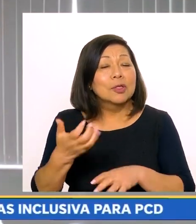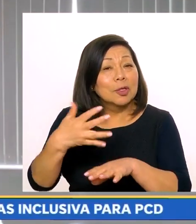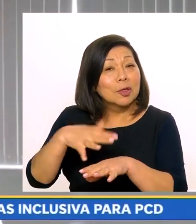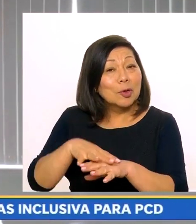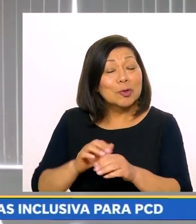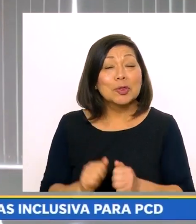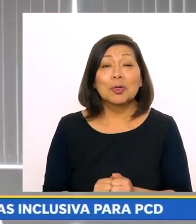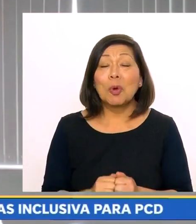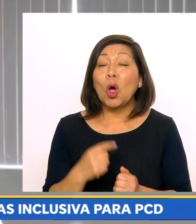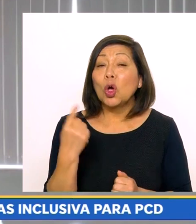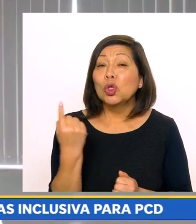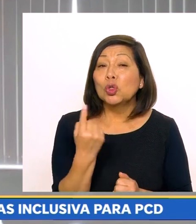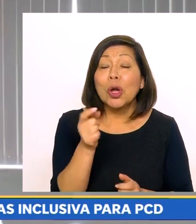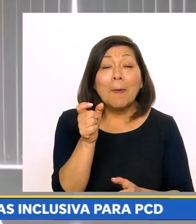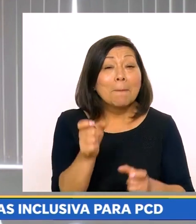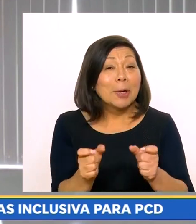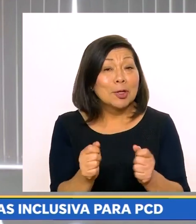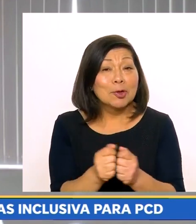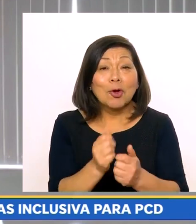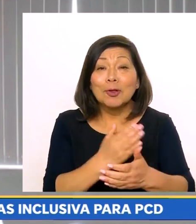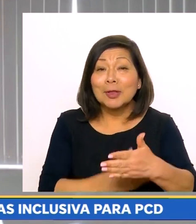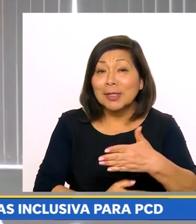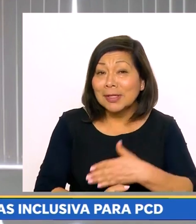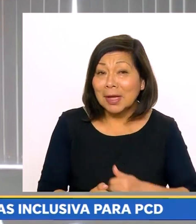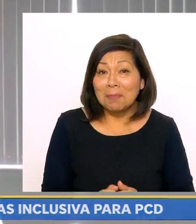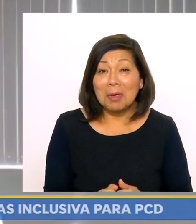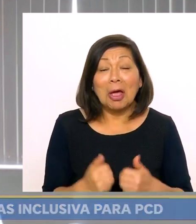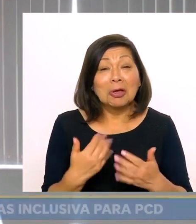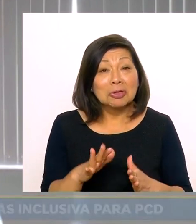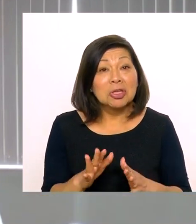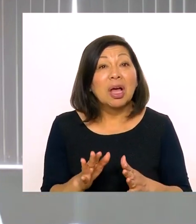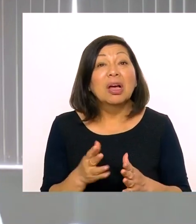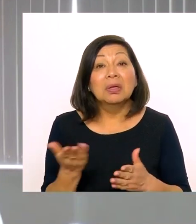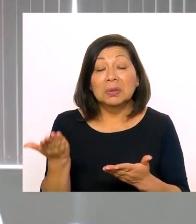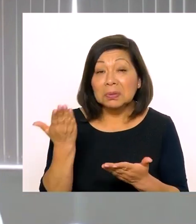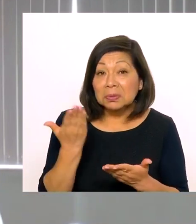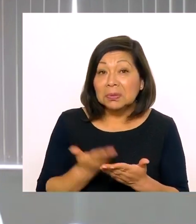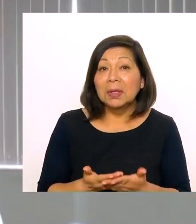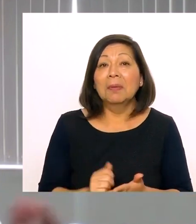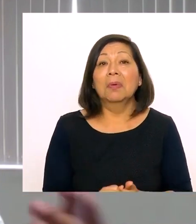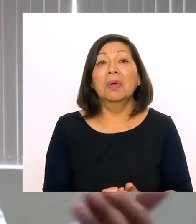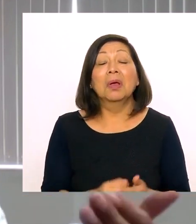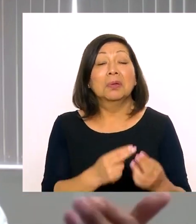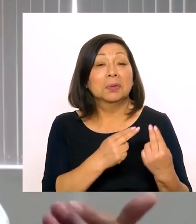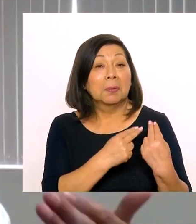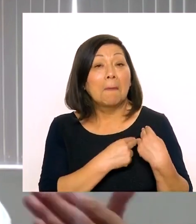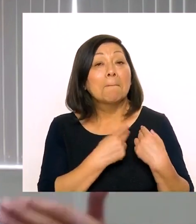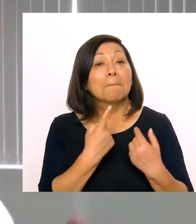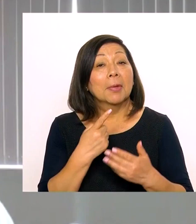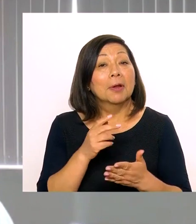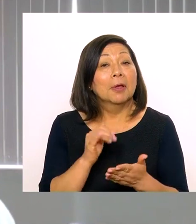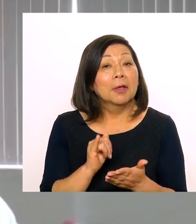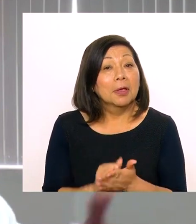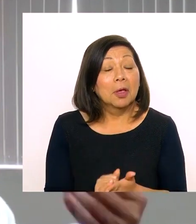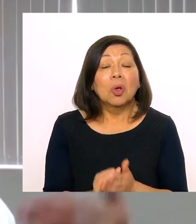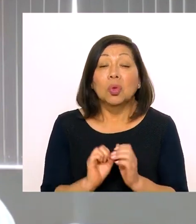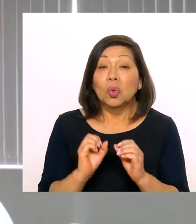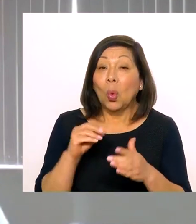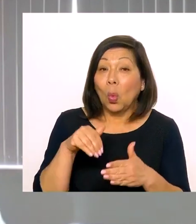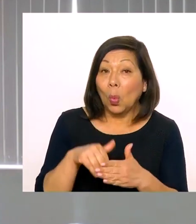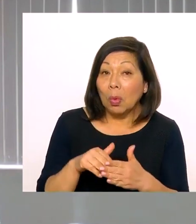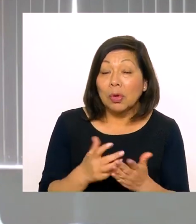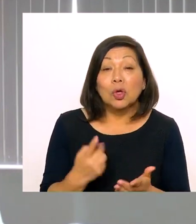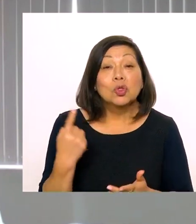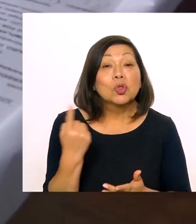vamos a hacer una convocatoria CAS inclusiva, solamente para las personas con discapacidad, ya se han identificado los puestos, los